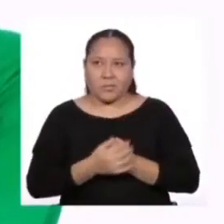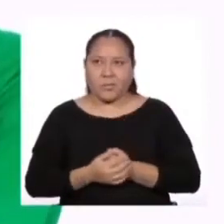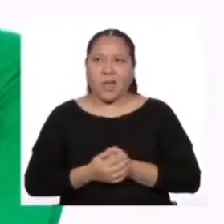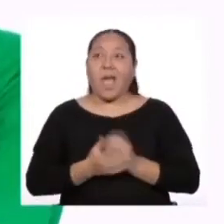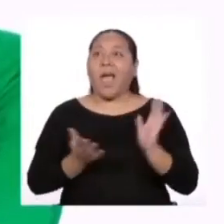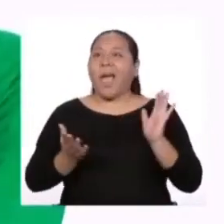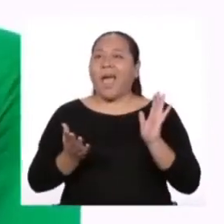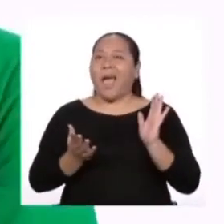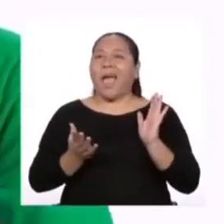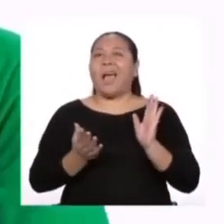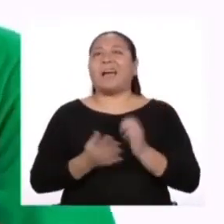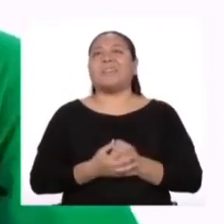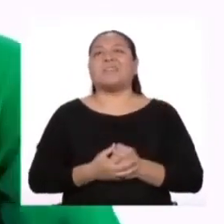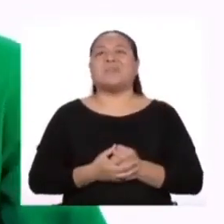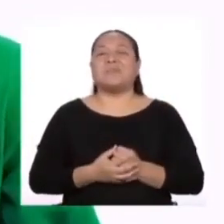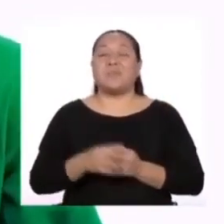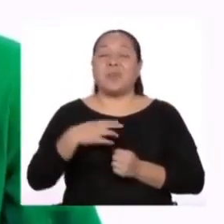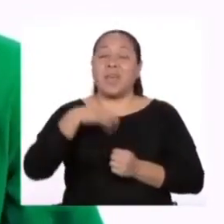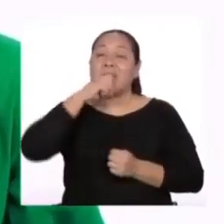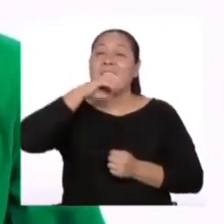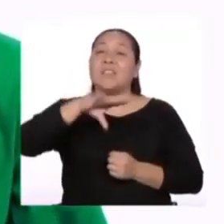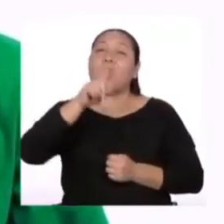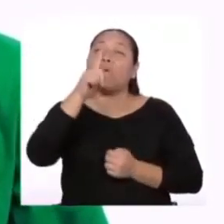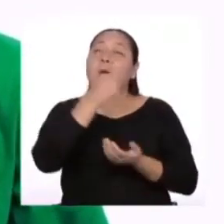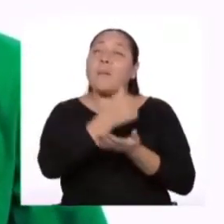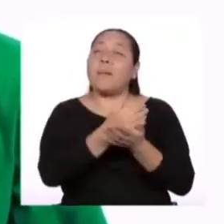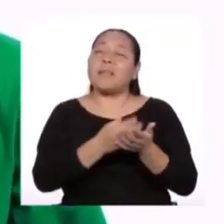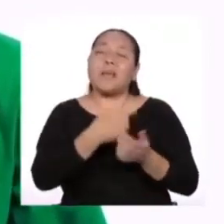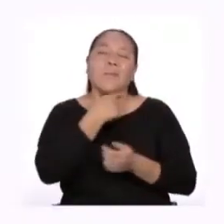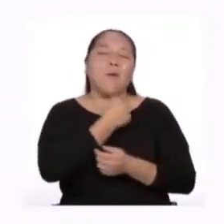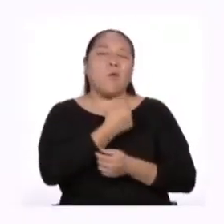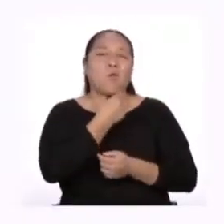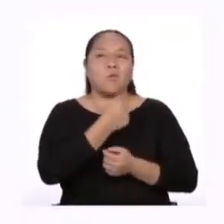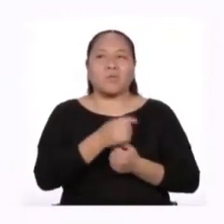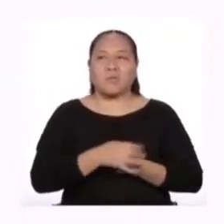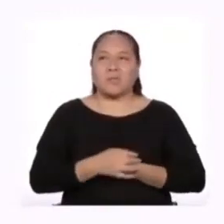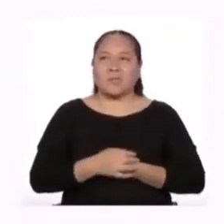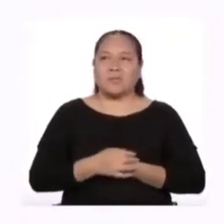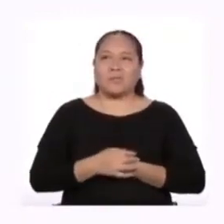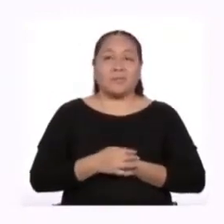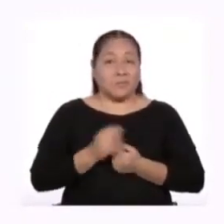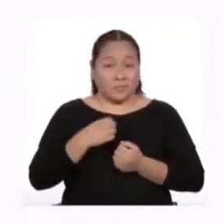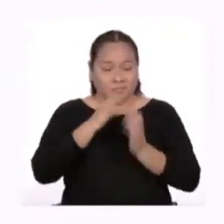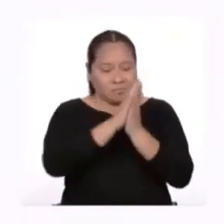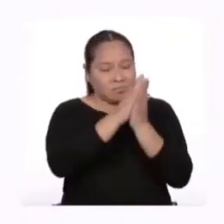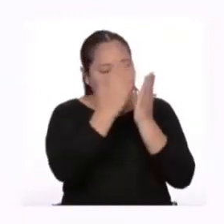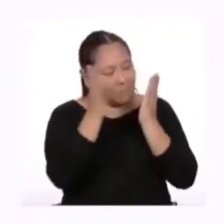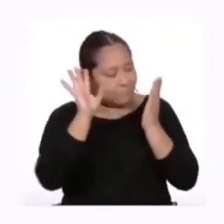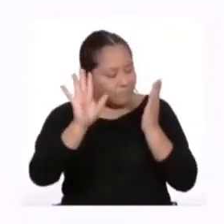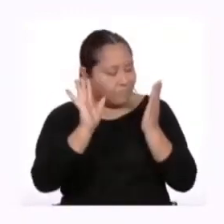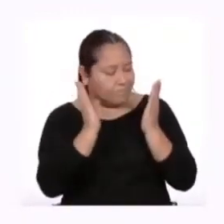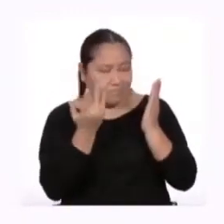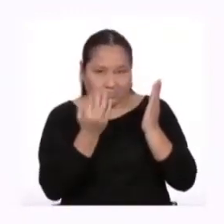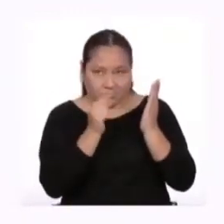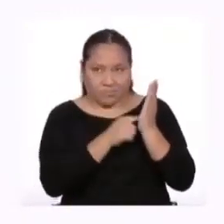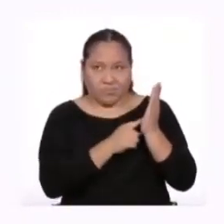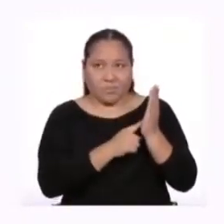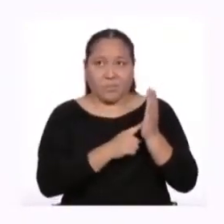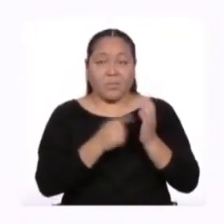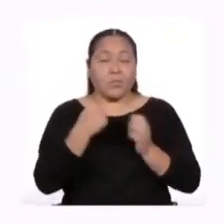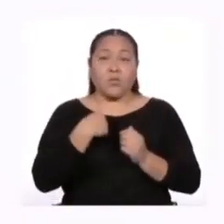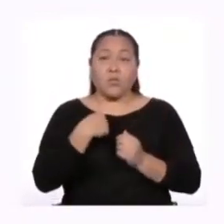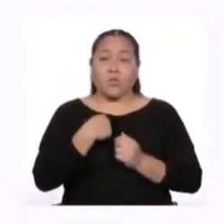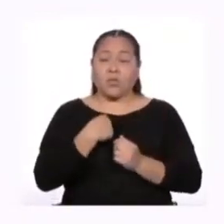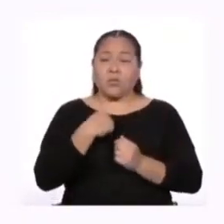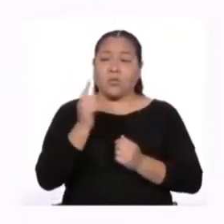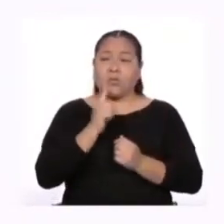¡Ja ja! Voy a recitarles una parte que me encanta. Permítanme. No soy para